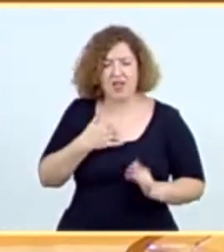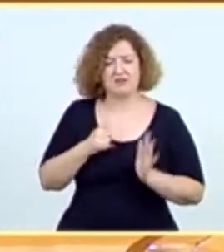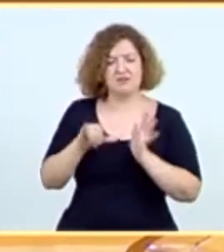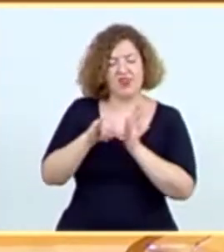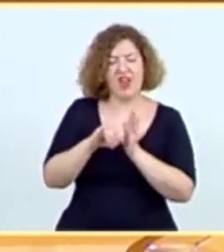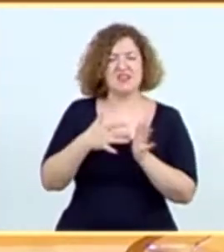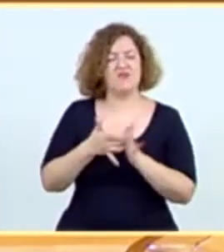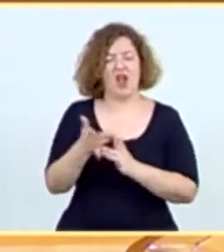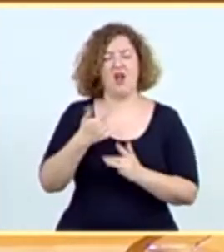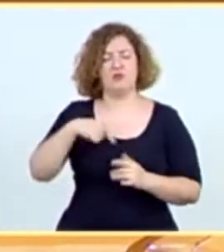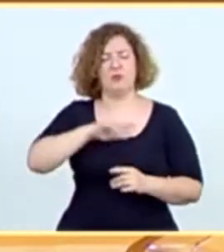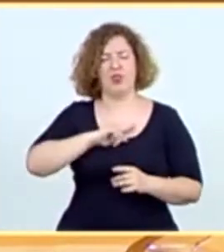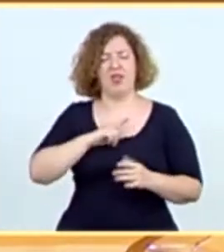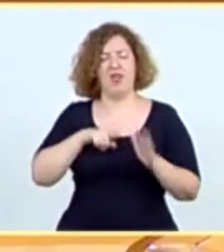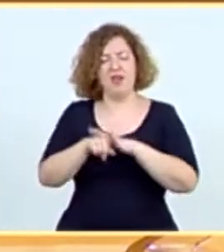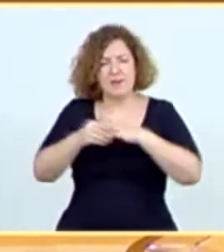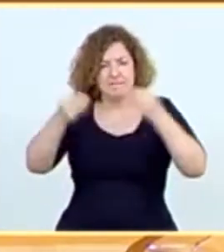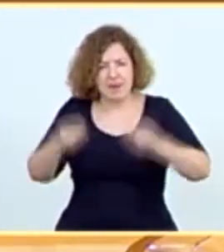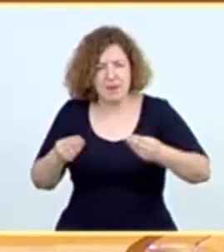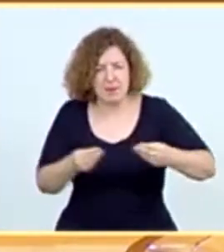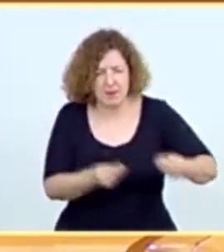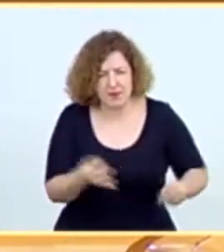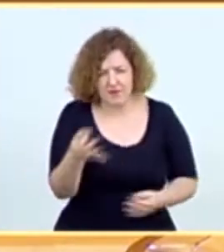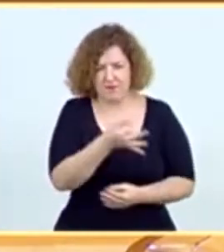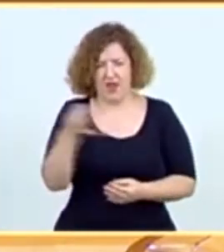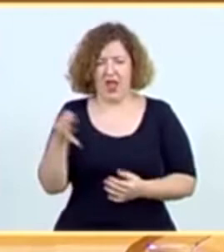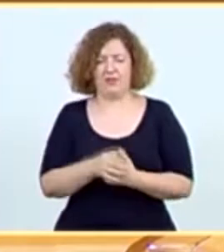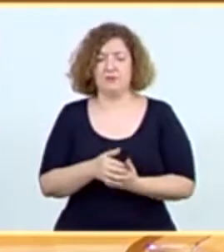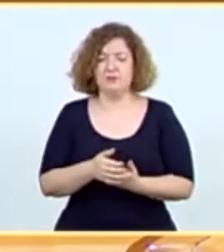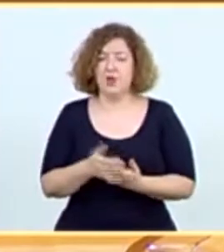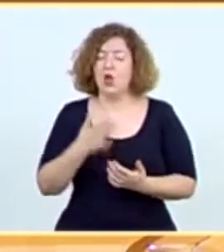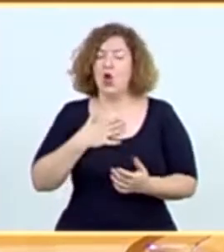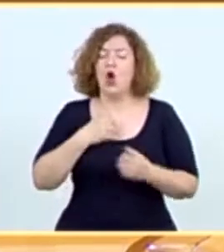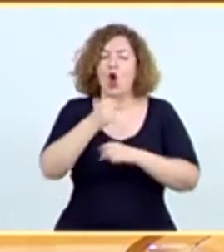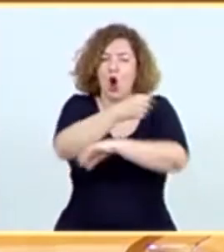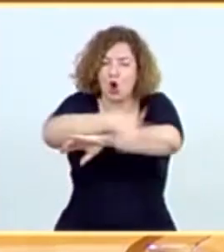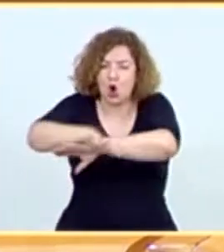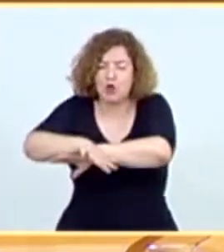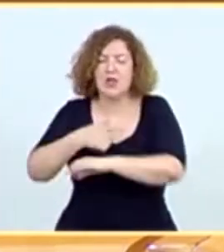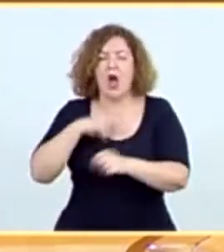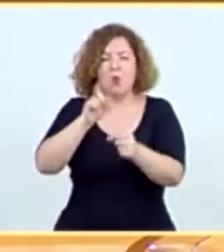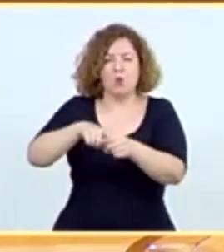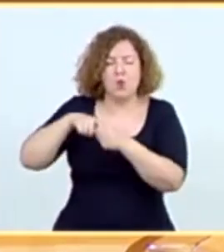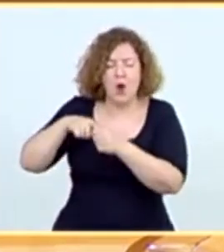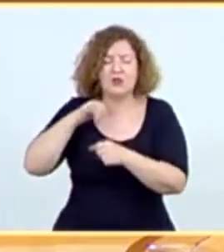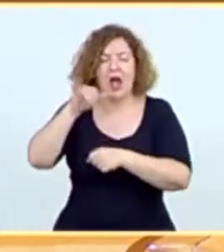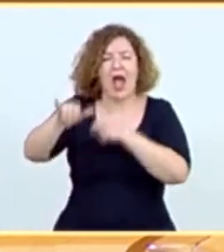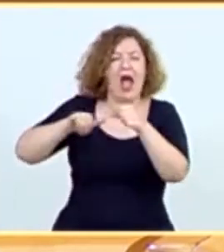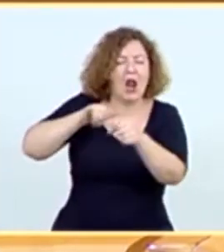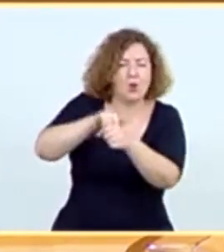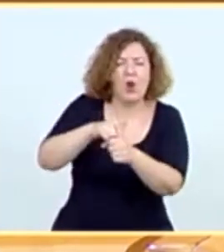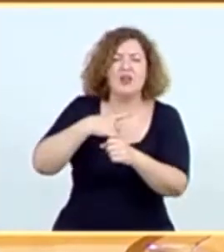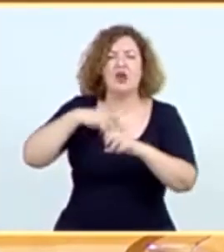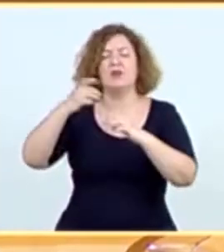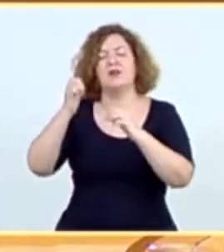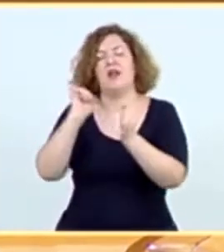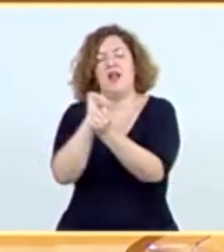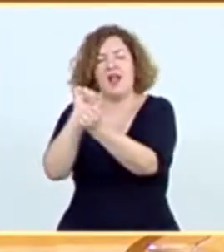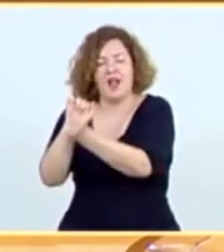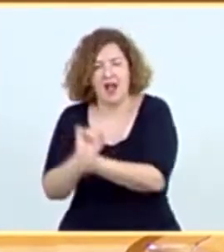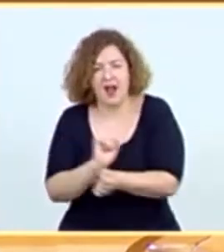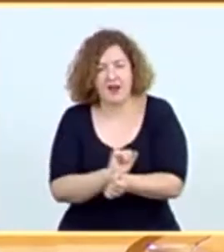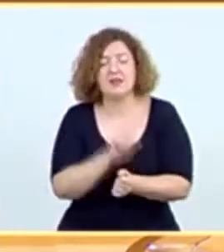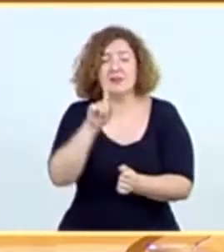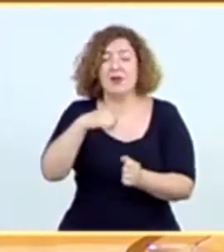más eficaz. Queremos gestionar nuestra costa y nuestros puertos, los centros penitenciarios y aeropuertos. Queremos gestionar el